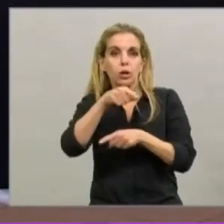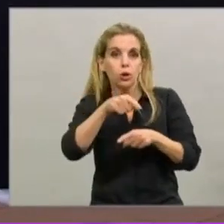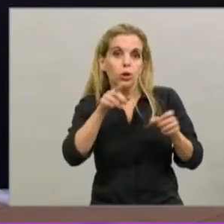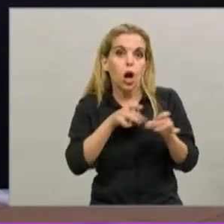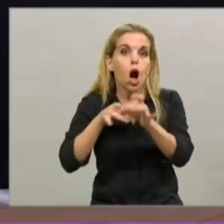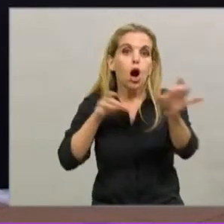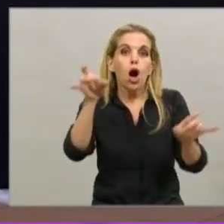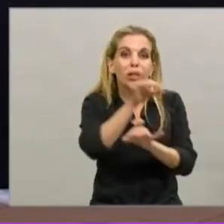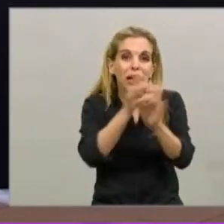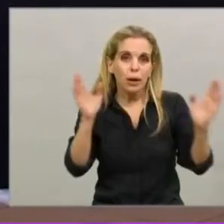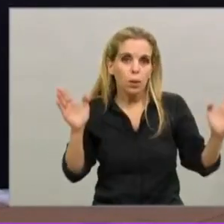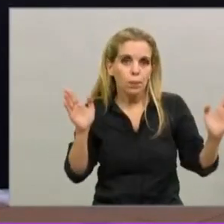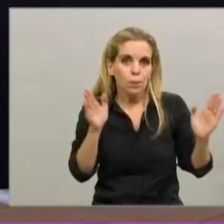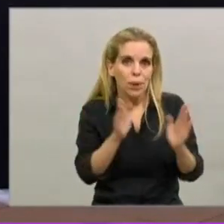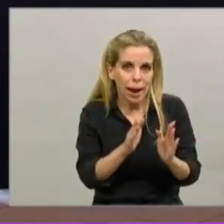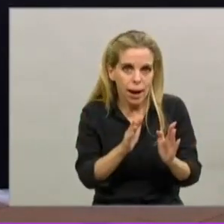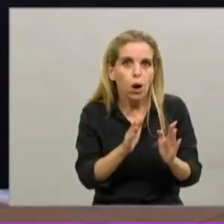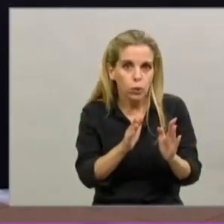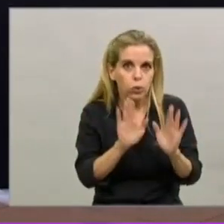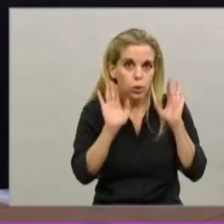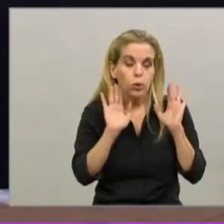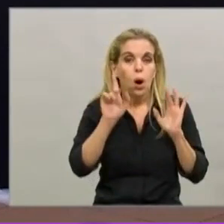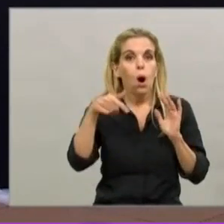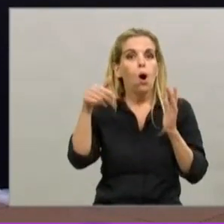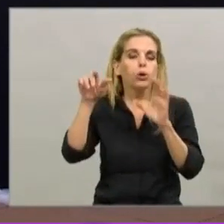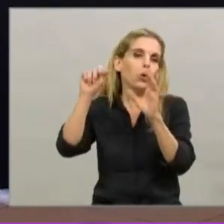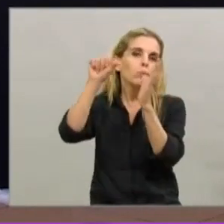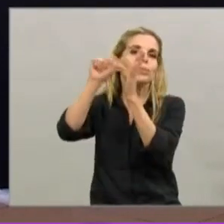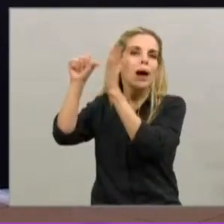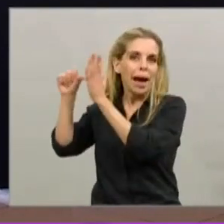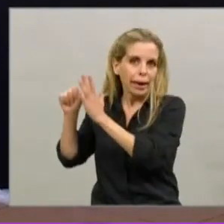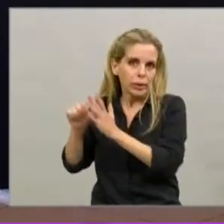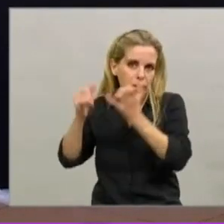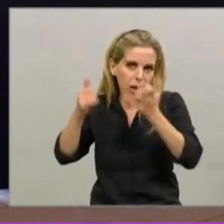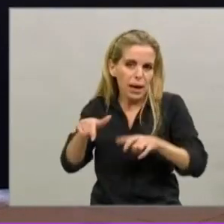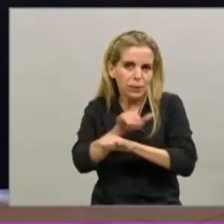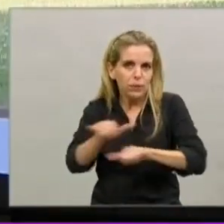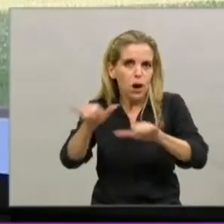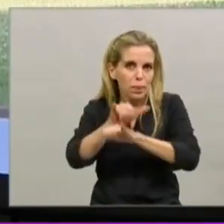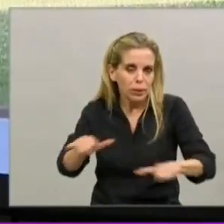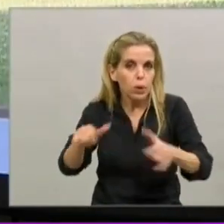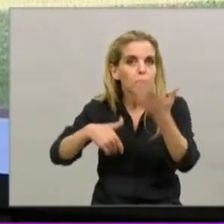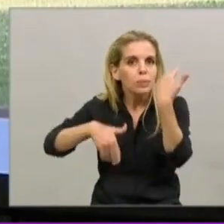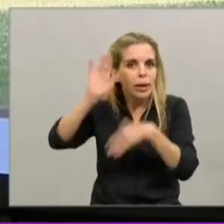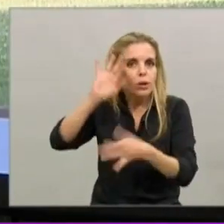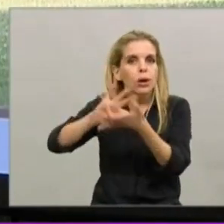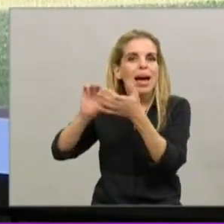empiezan a bajar. Y esto sucedió en muchas ciudades del mundo, lo estamos viendo, estamos en los medios de hoy, en muchas de las ciudades europeas.